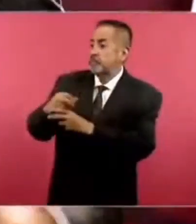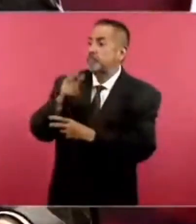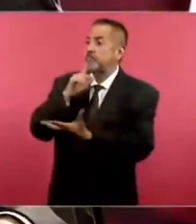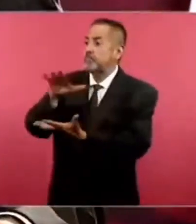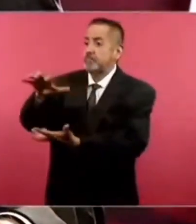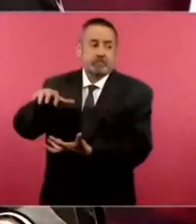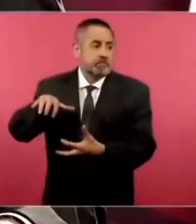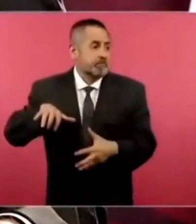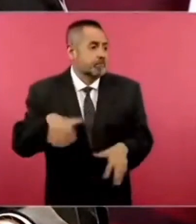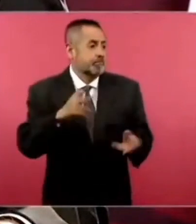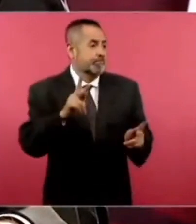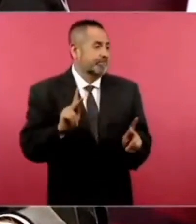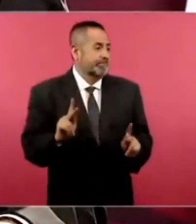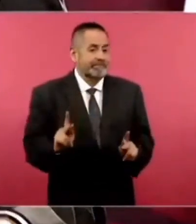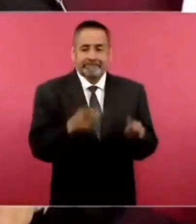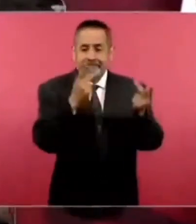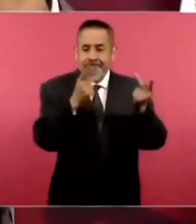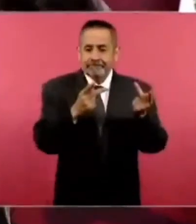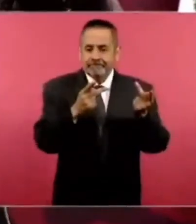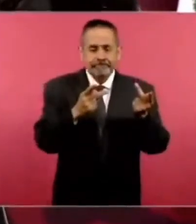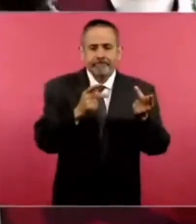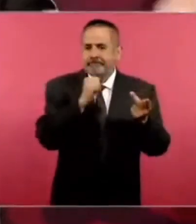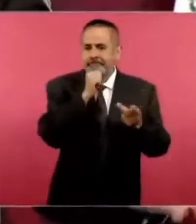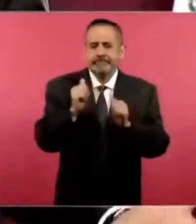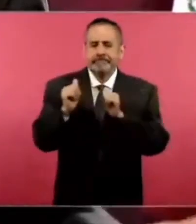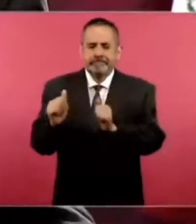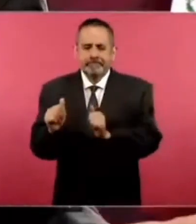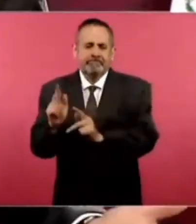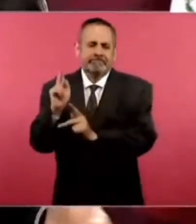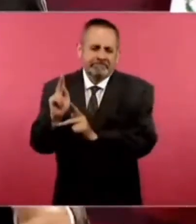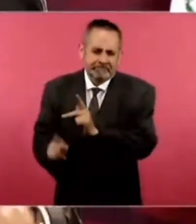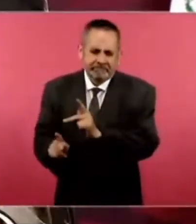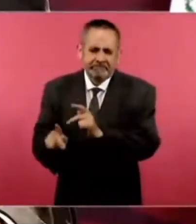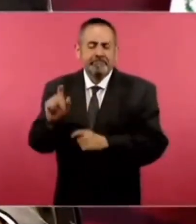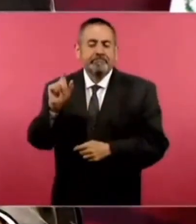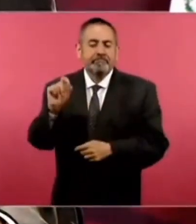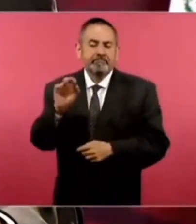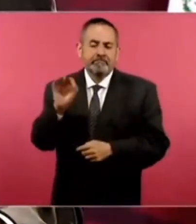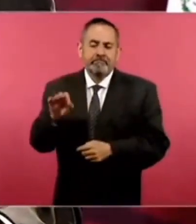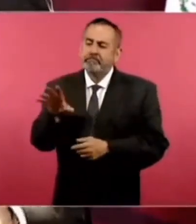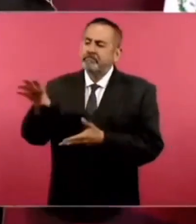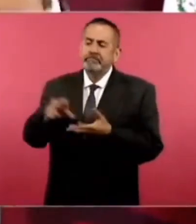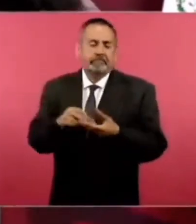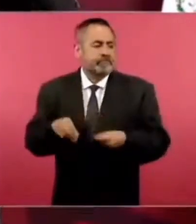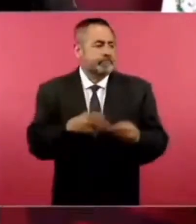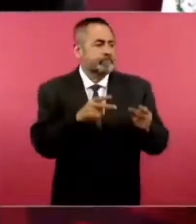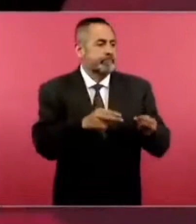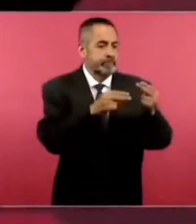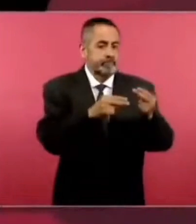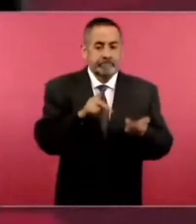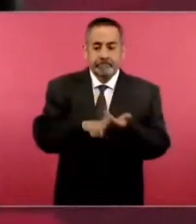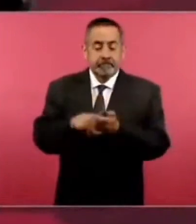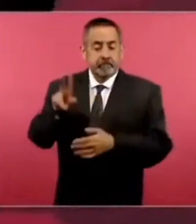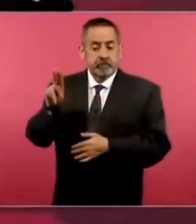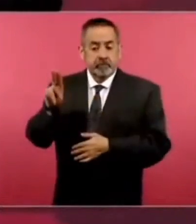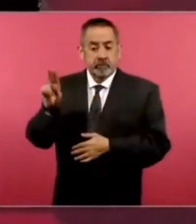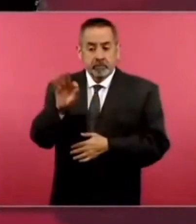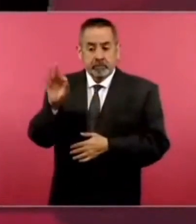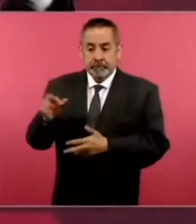México repito entregaron el 20% y quedó el 80%